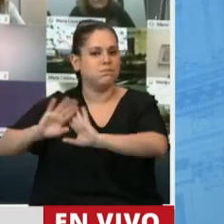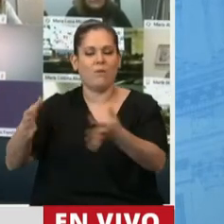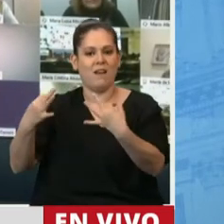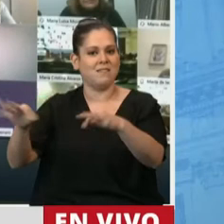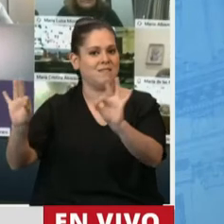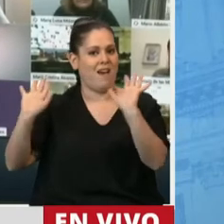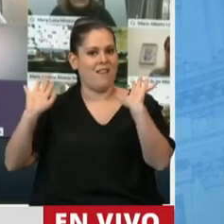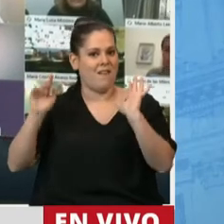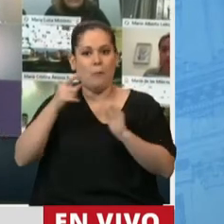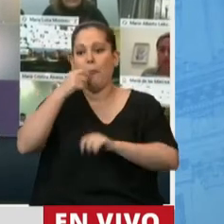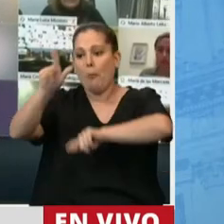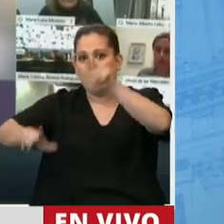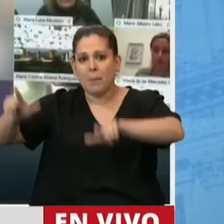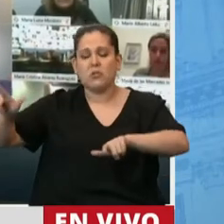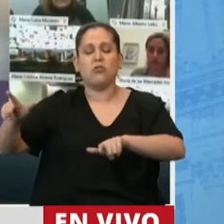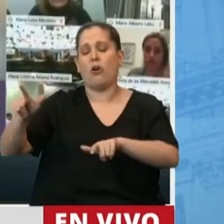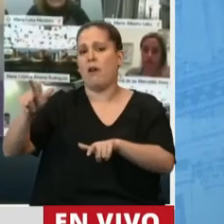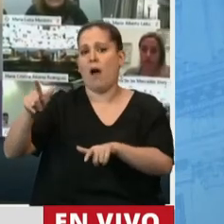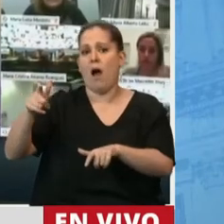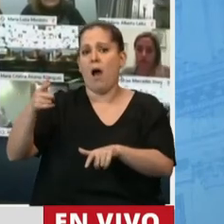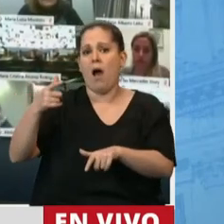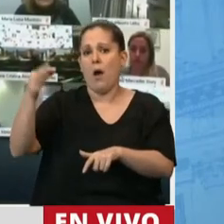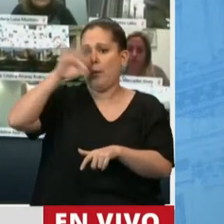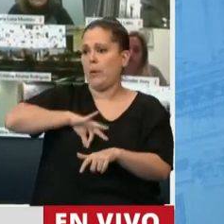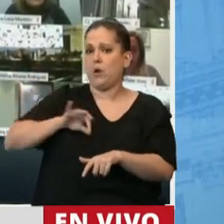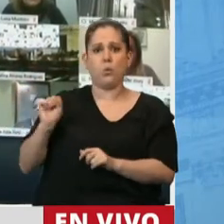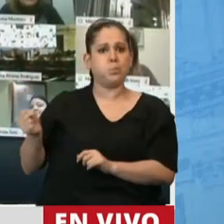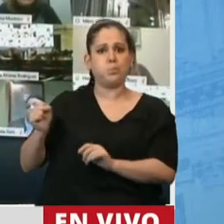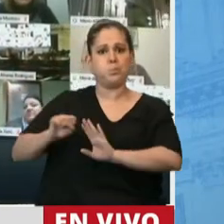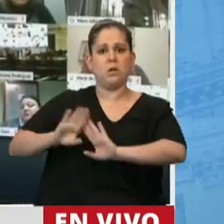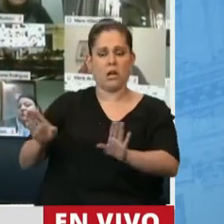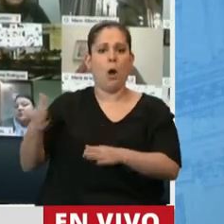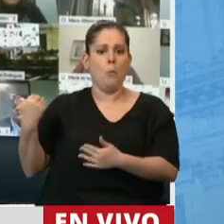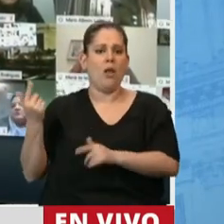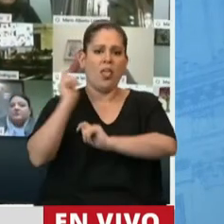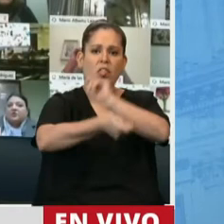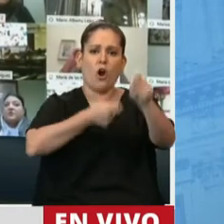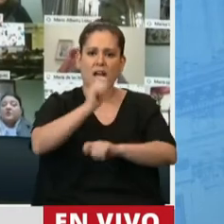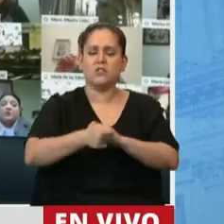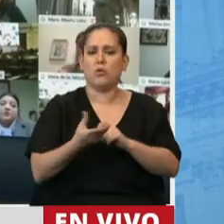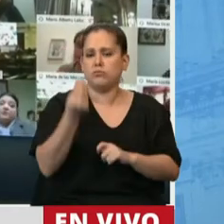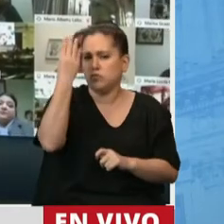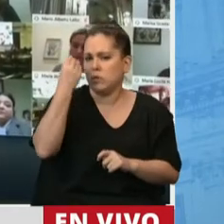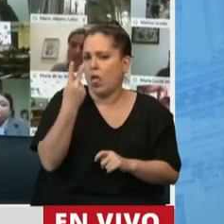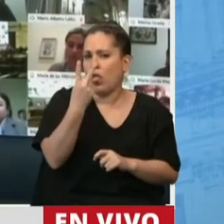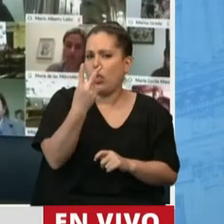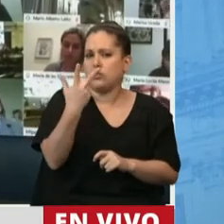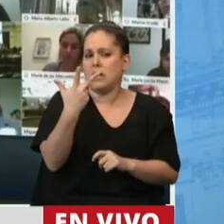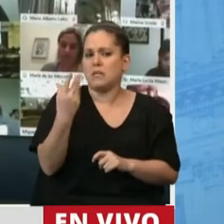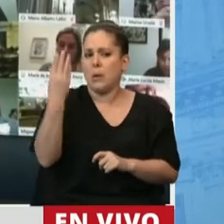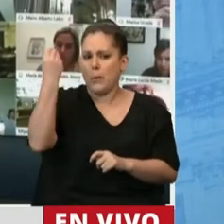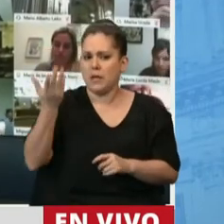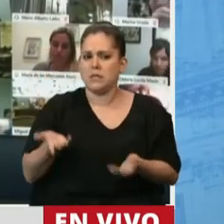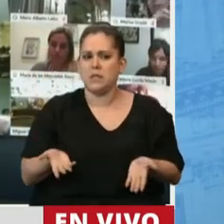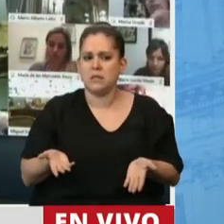paciente recuperado que decide voluntariamente de donar plasma puede hacerlo más de una vez. Por eso trabajamos en este texto consensuado que ya se